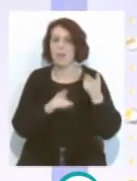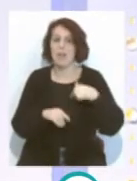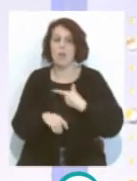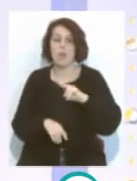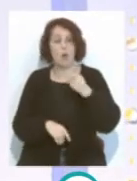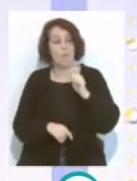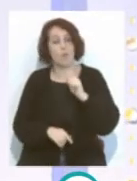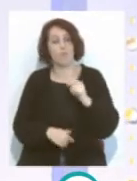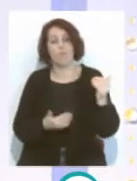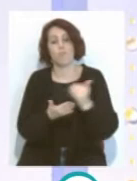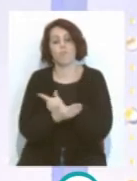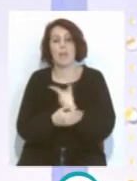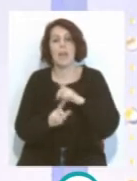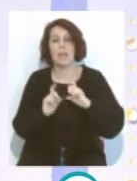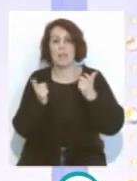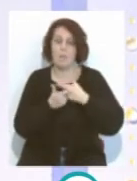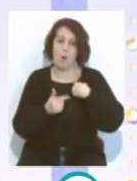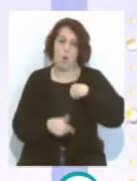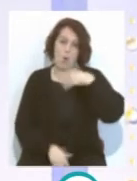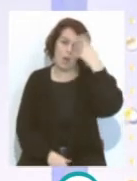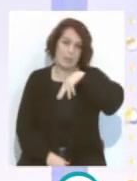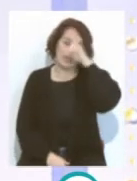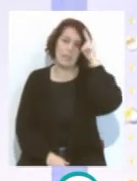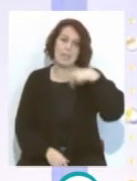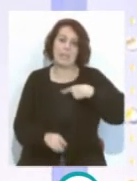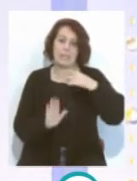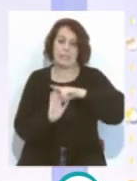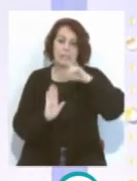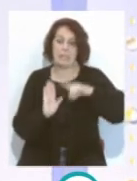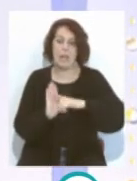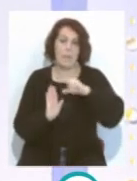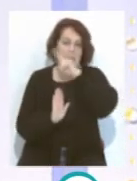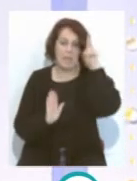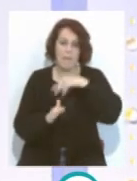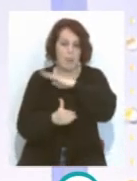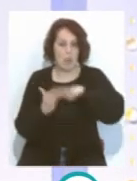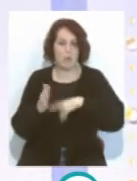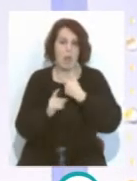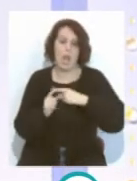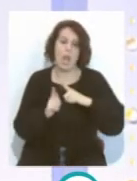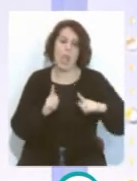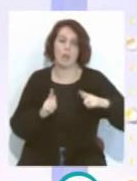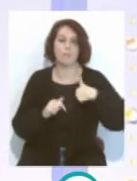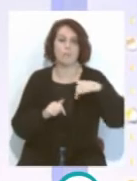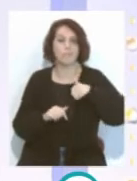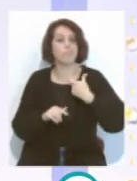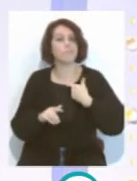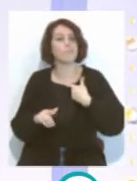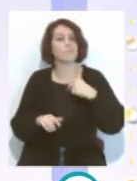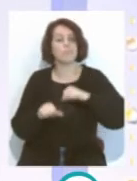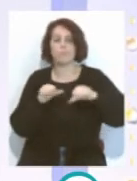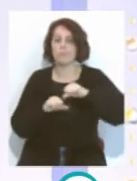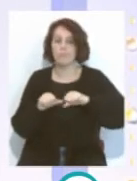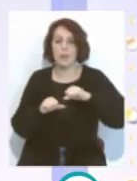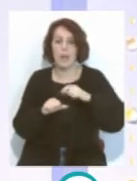conjunto rojo y blanco. Vienen por detrás Madrid y Barça a mucha distancia. Y ya te lo comentaba, yo creo que esta liga solo la puede perder el Atlético de